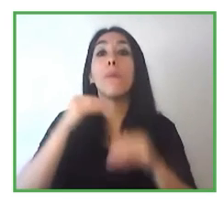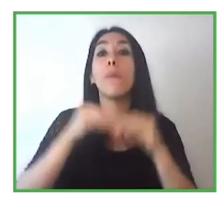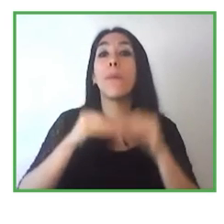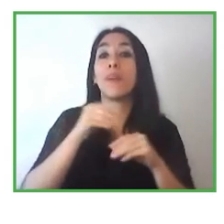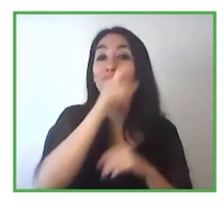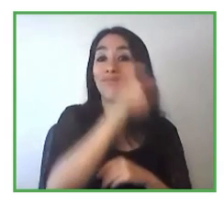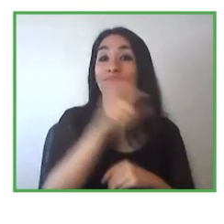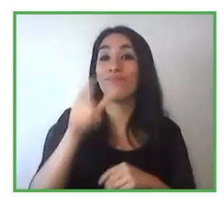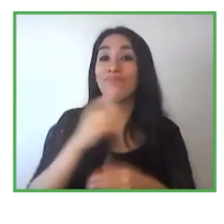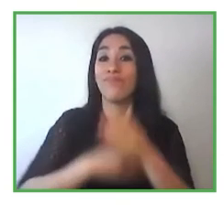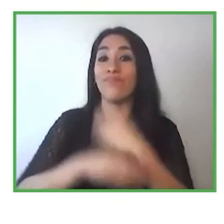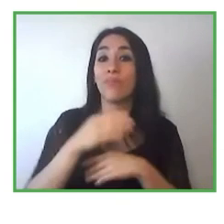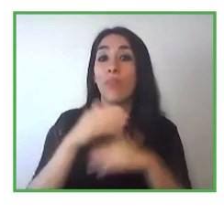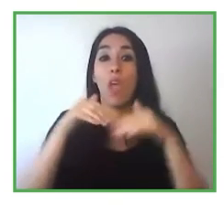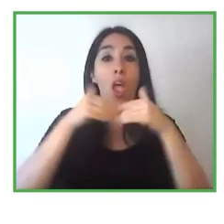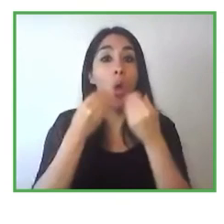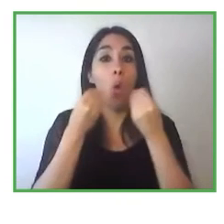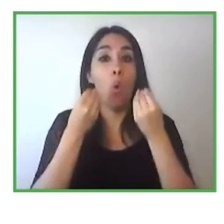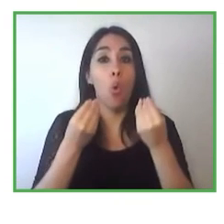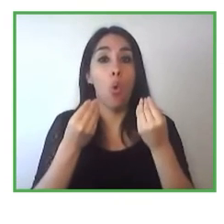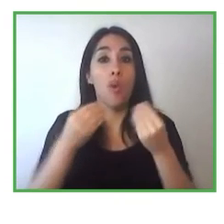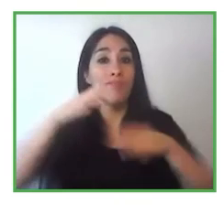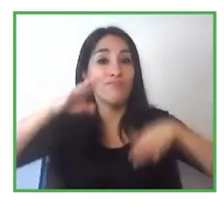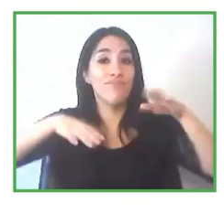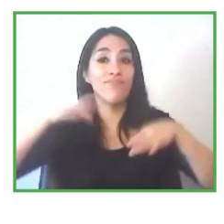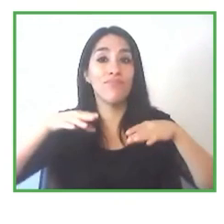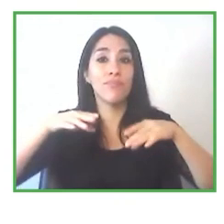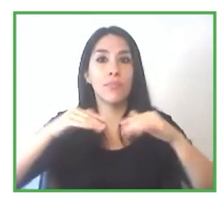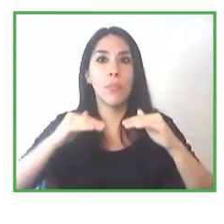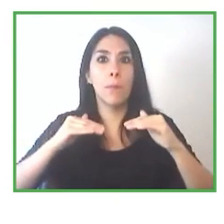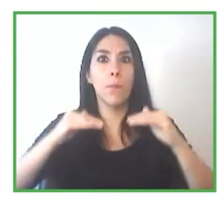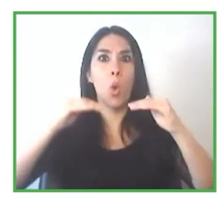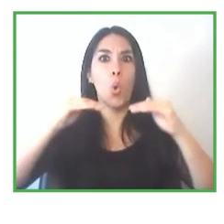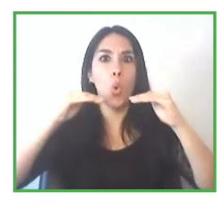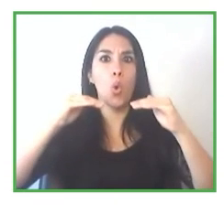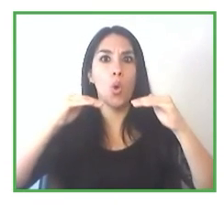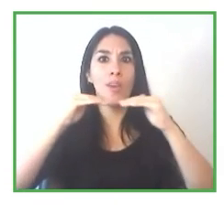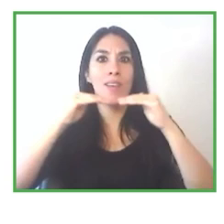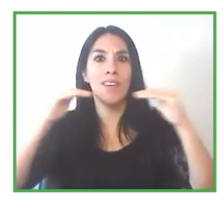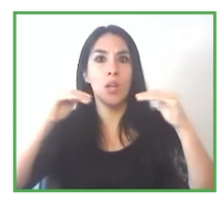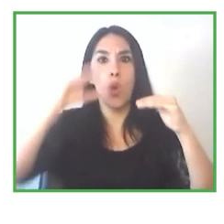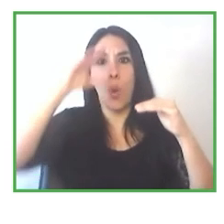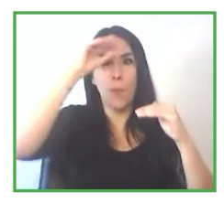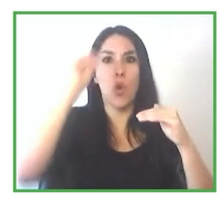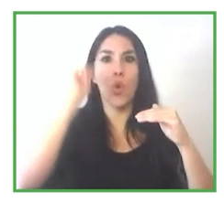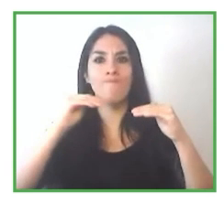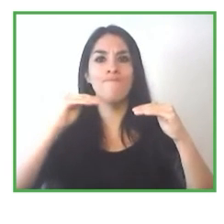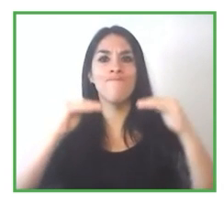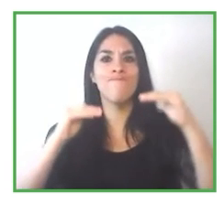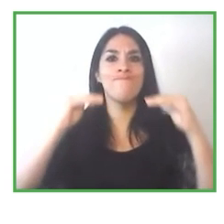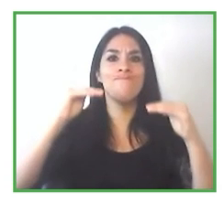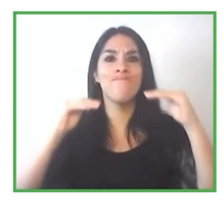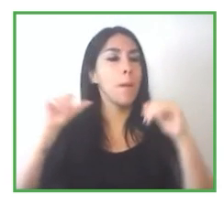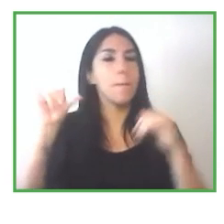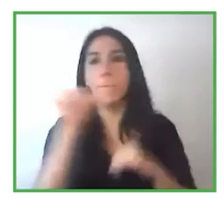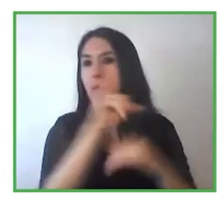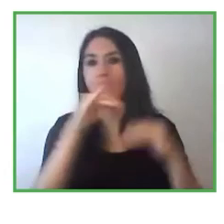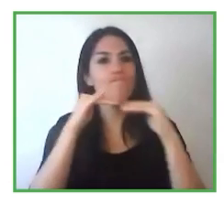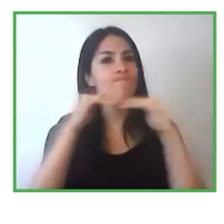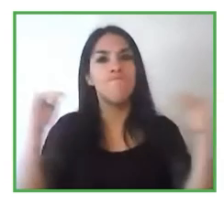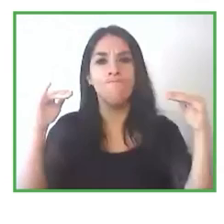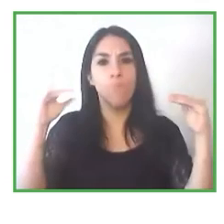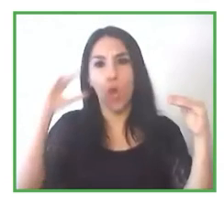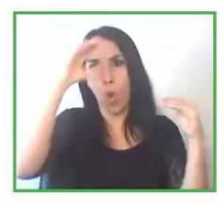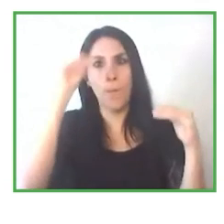con la equidad por ejemplo de género poder aspirar a esos liderazgos sobre todo las mujeres